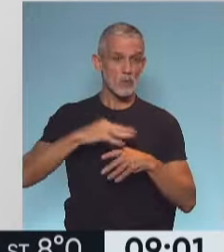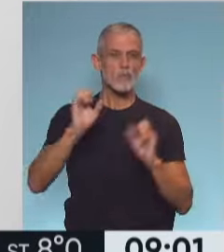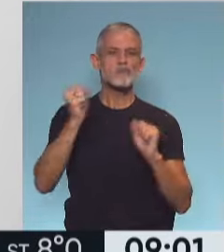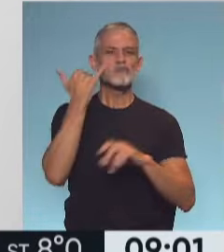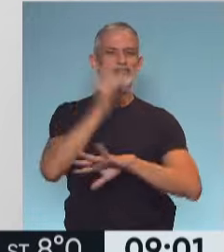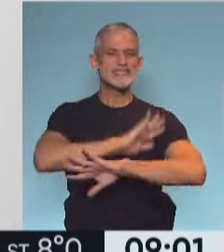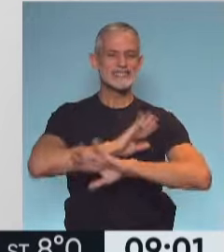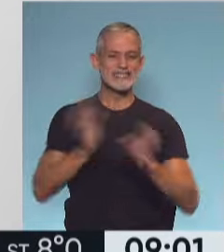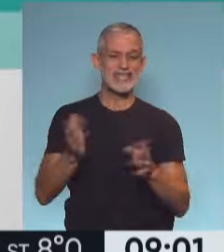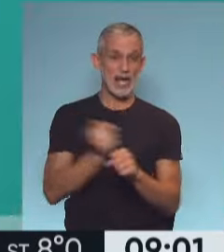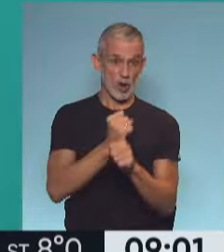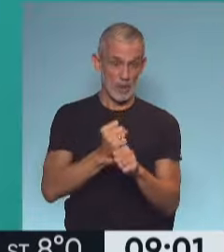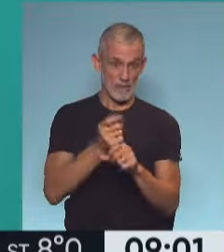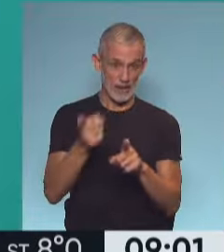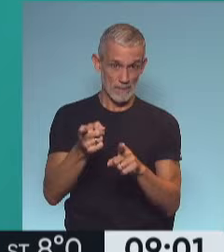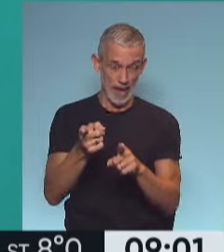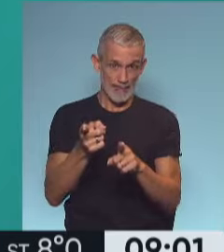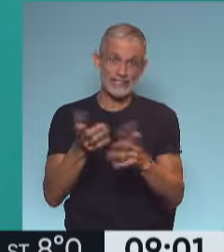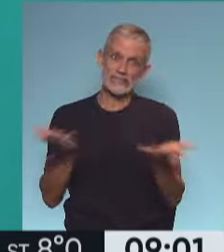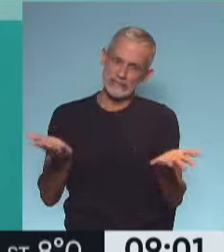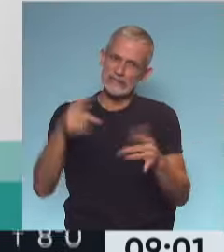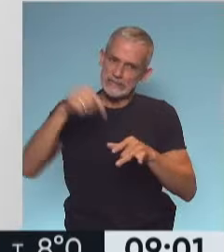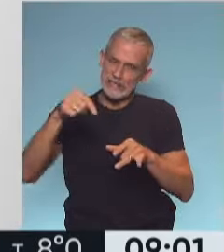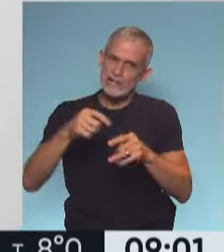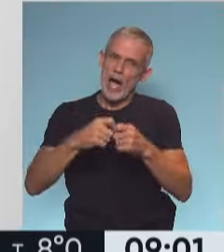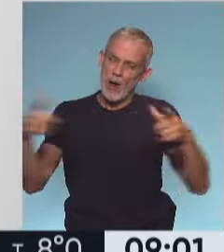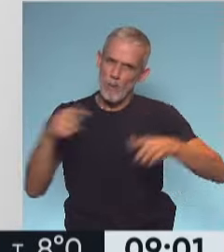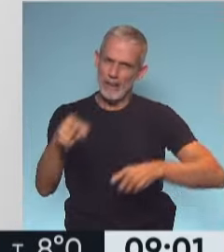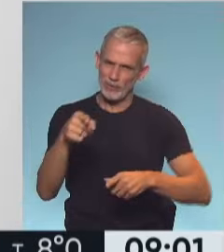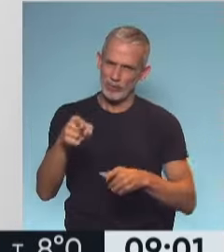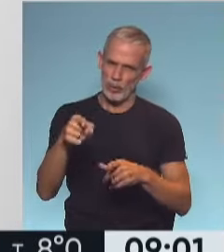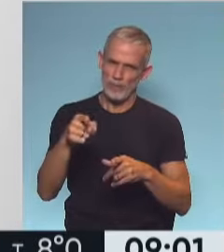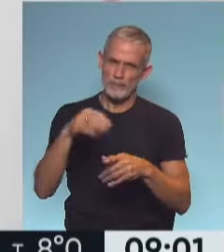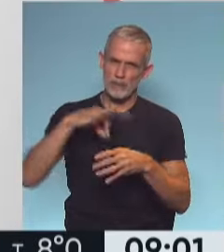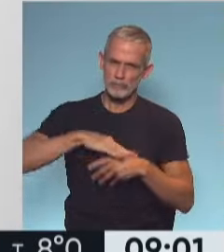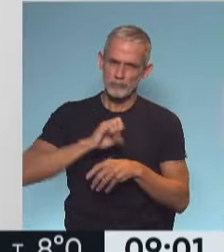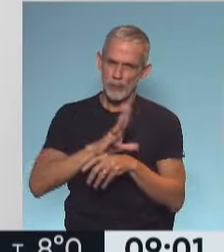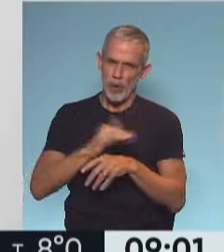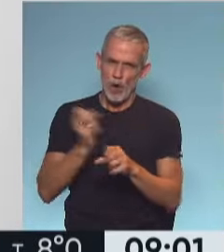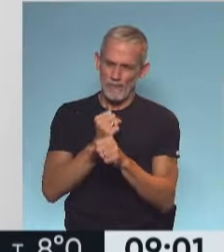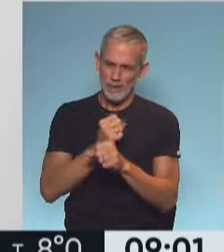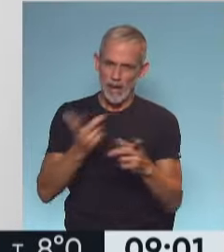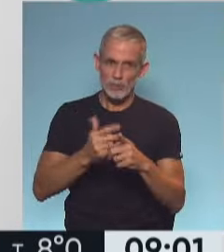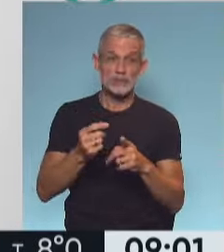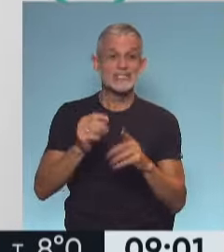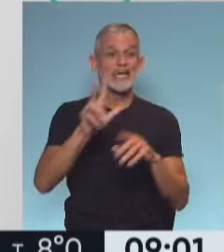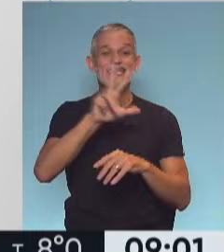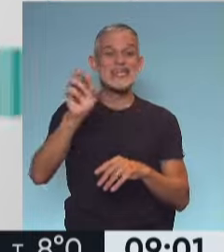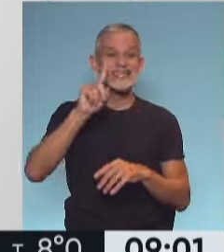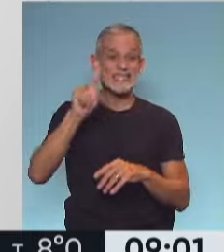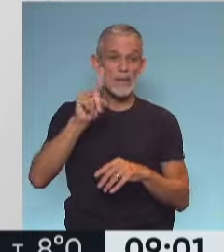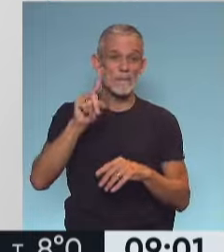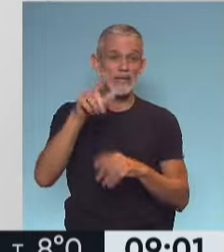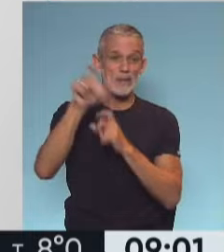confirmadas de COVID. Realmente estamos con un aumento que es considerable y casi 300.000 personas,